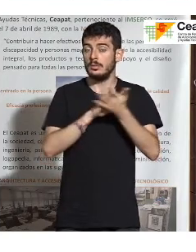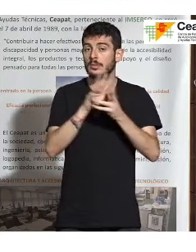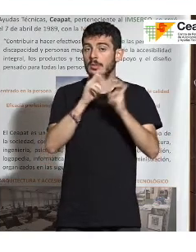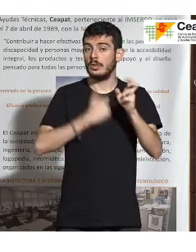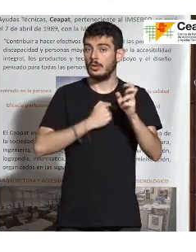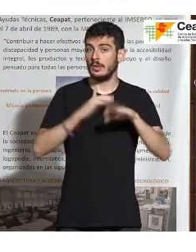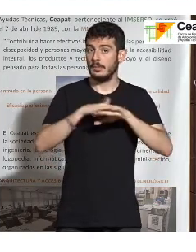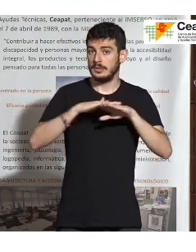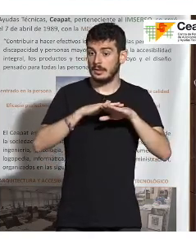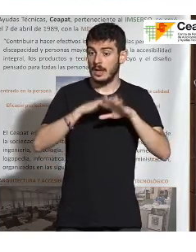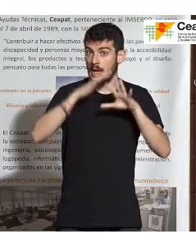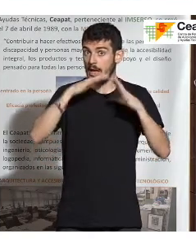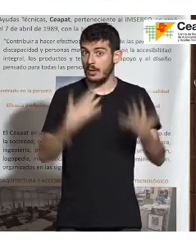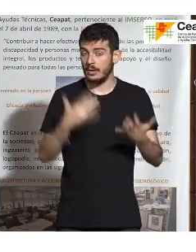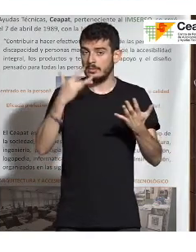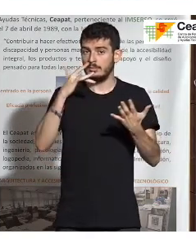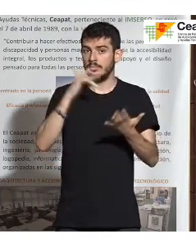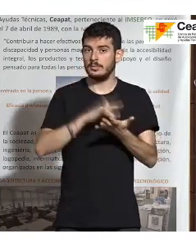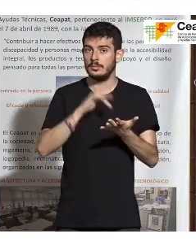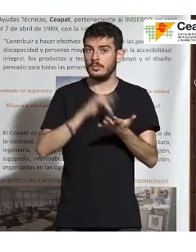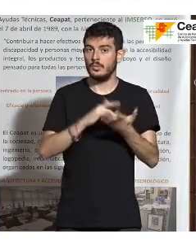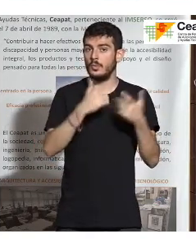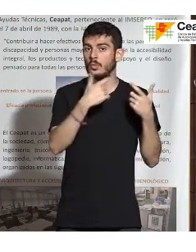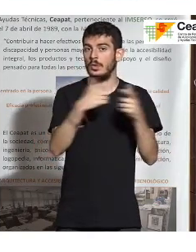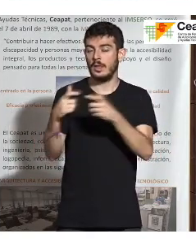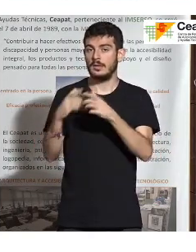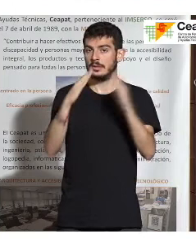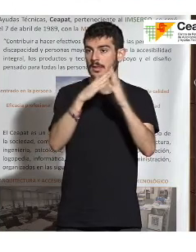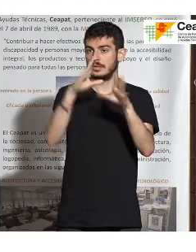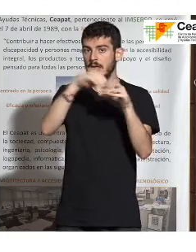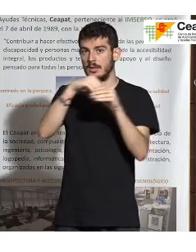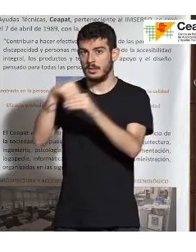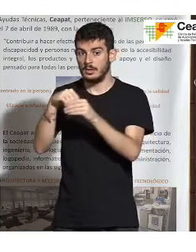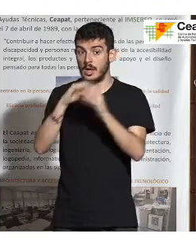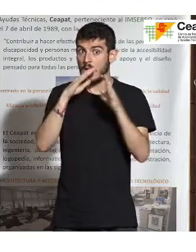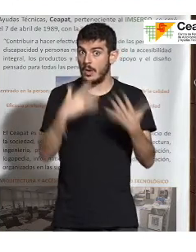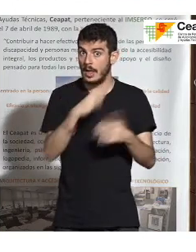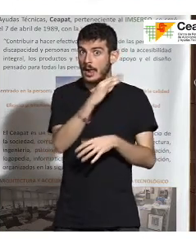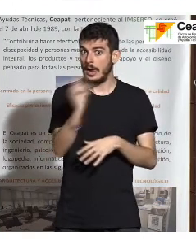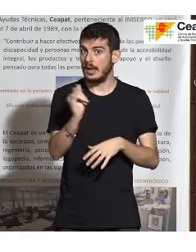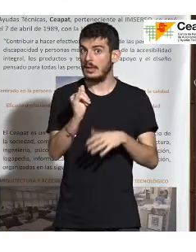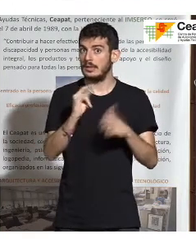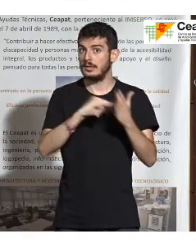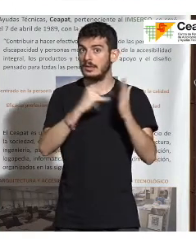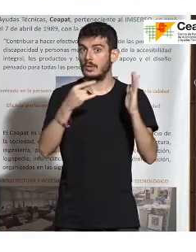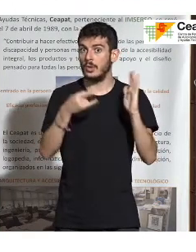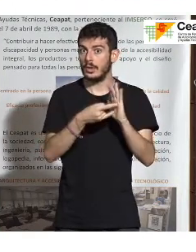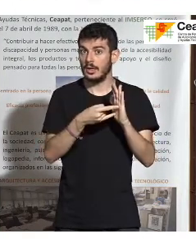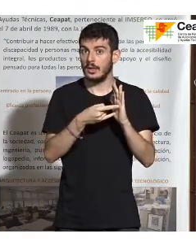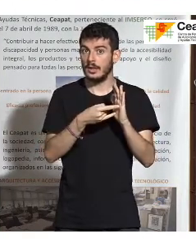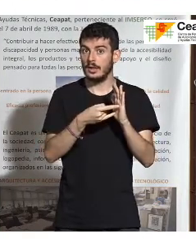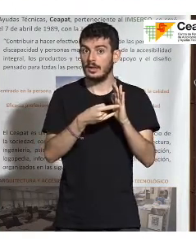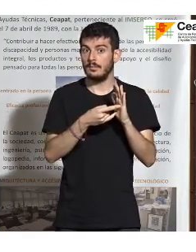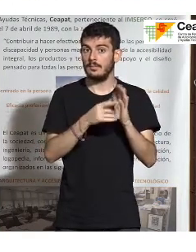cual todas estas unidades domiciliarias, el parque principal que disponemos, es una tecnología en la que está basada en una